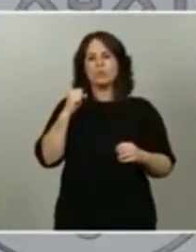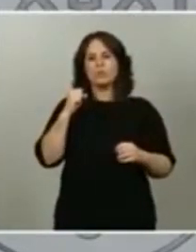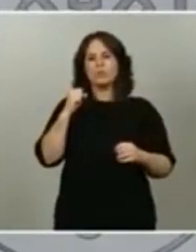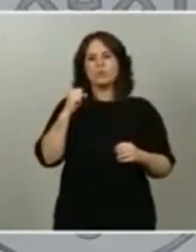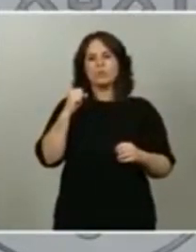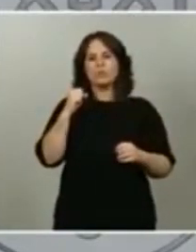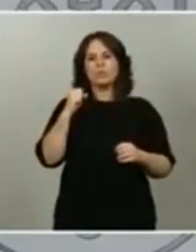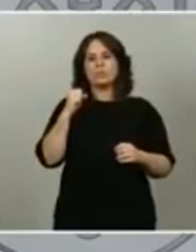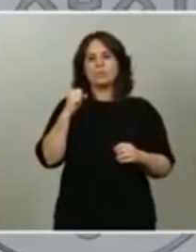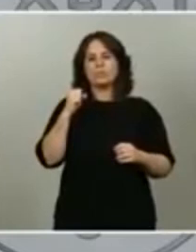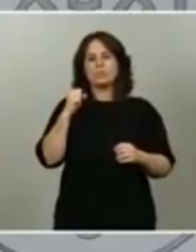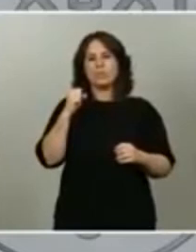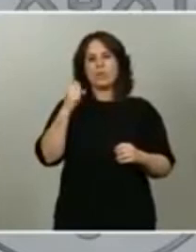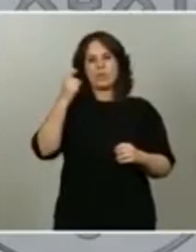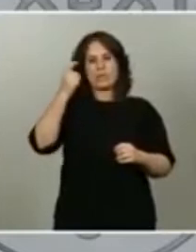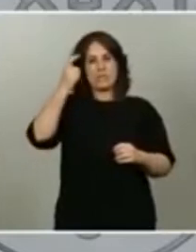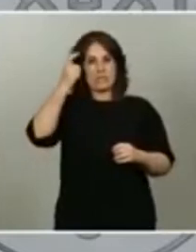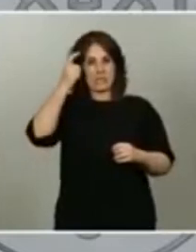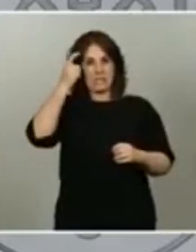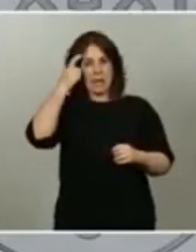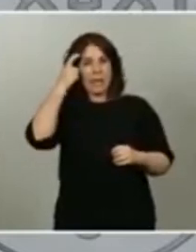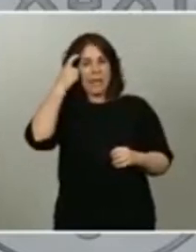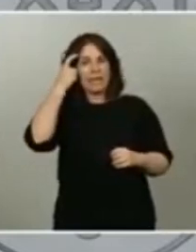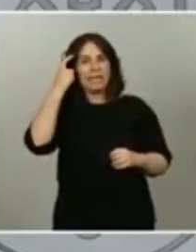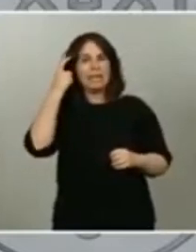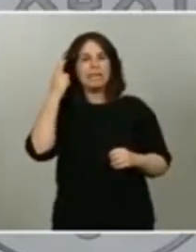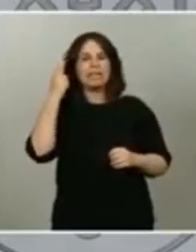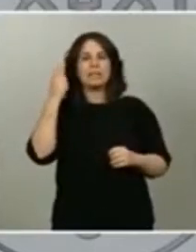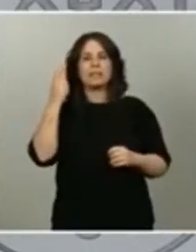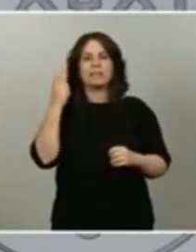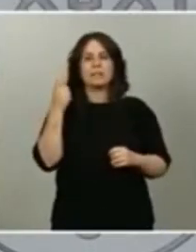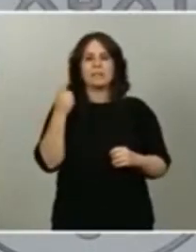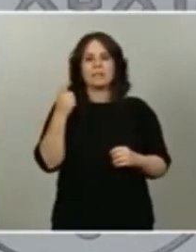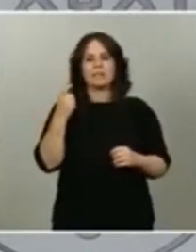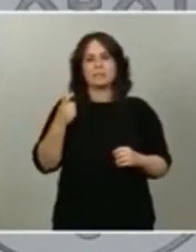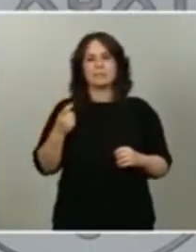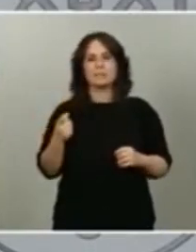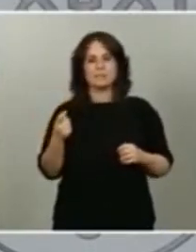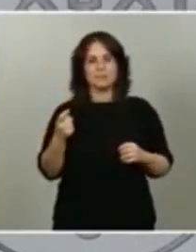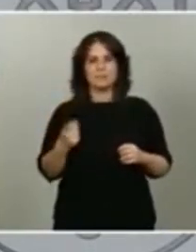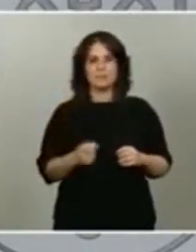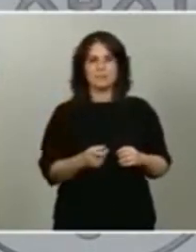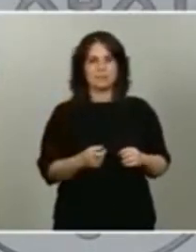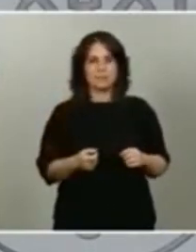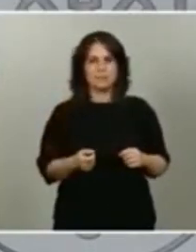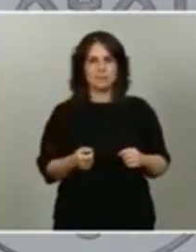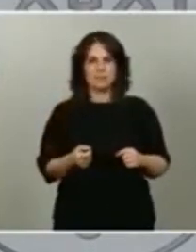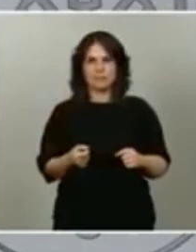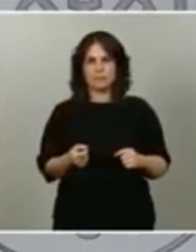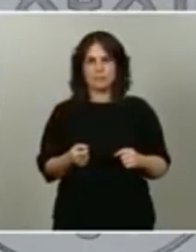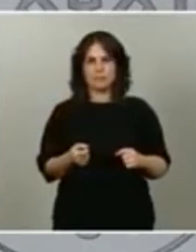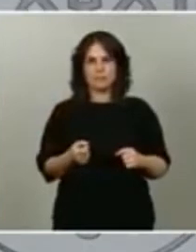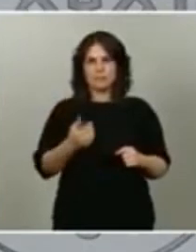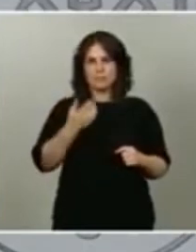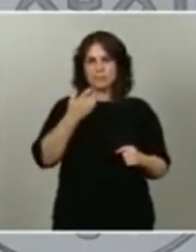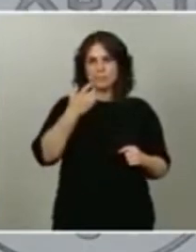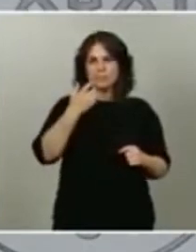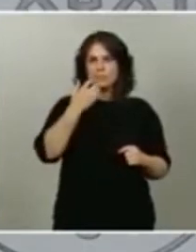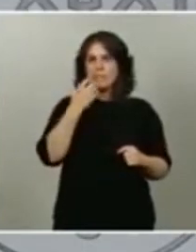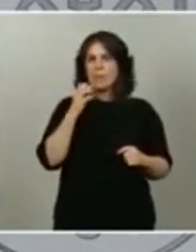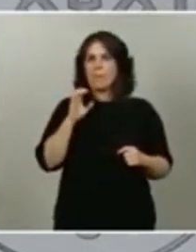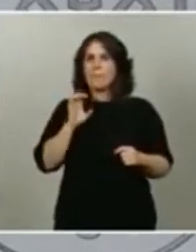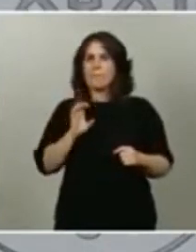van a regir la posibilidad de que personas de países donde todavía hay un fuerte impacto de la pandemia puedan o no